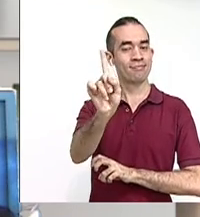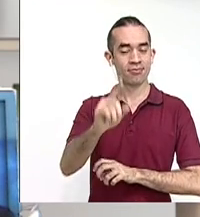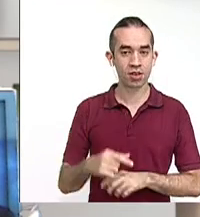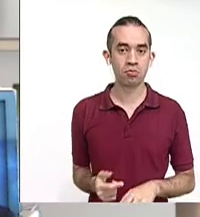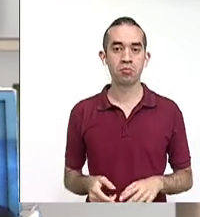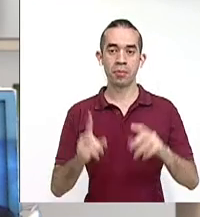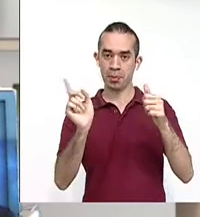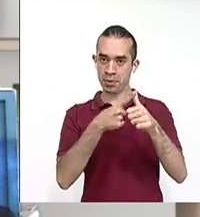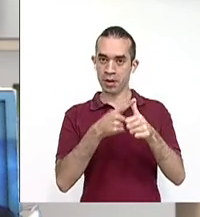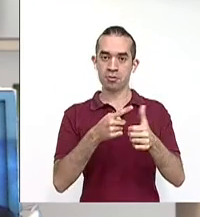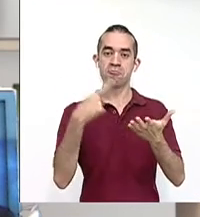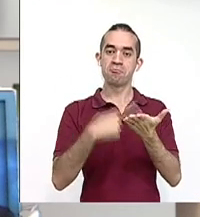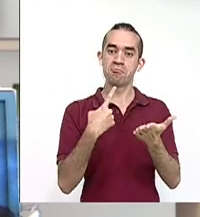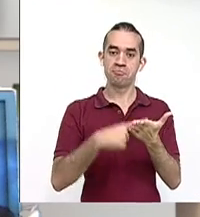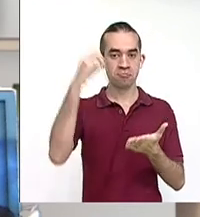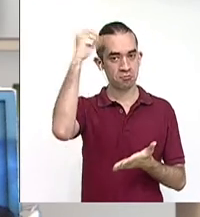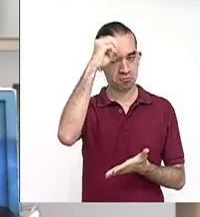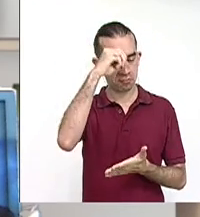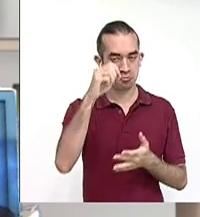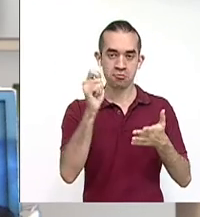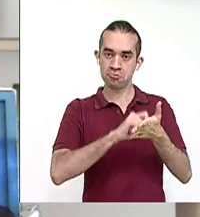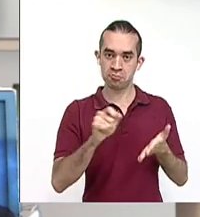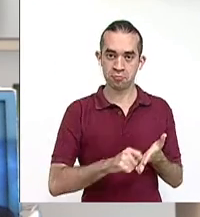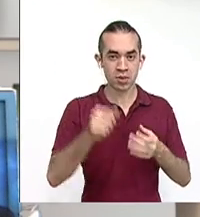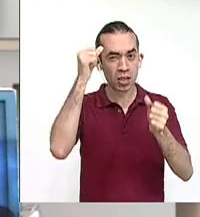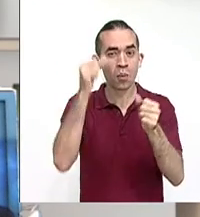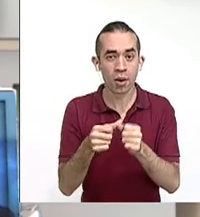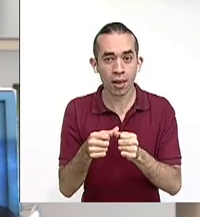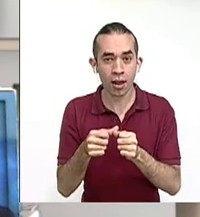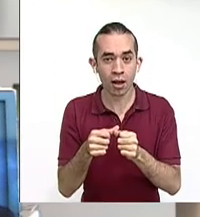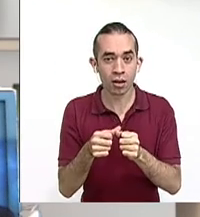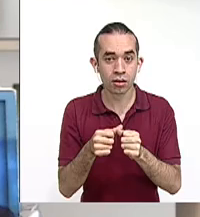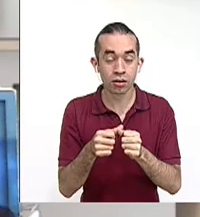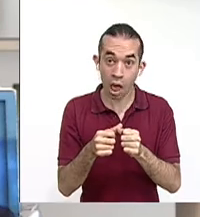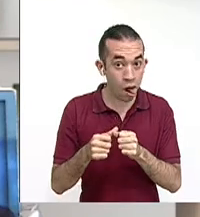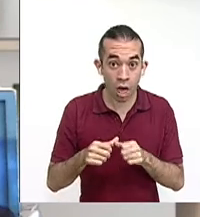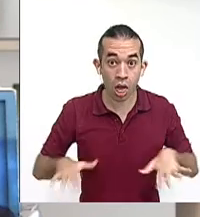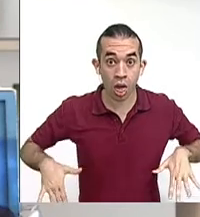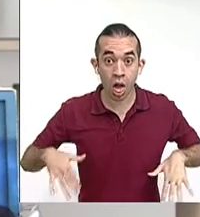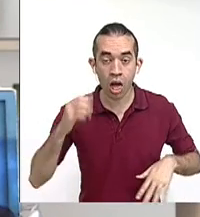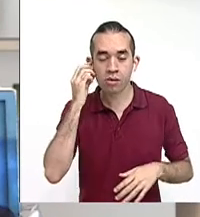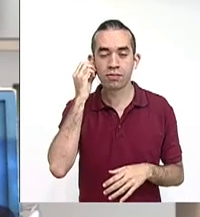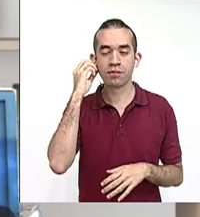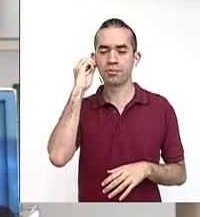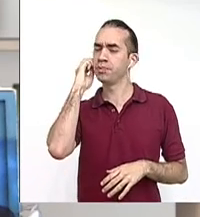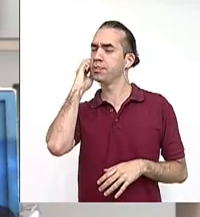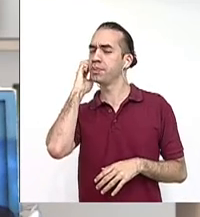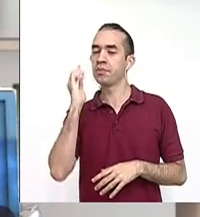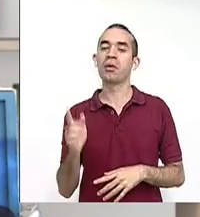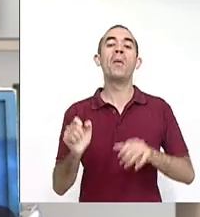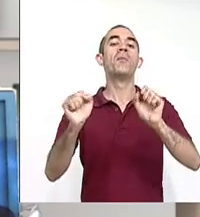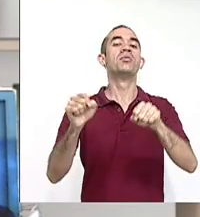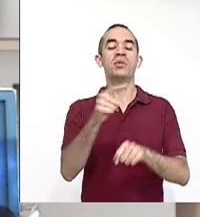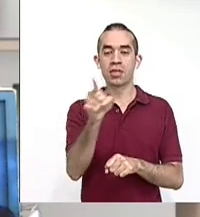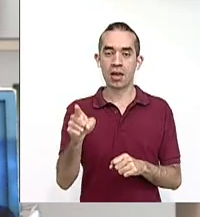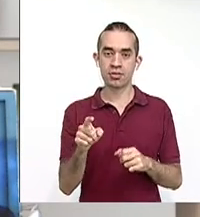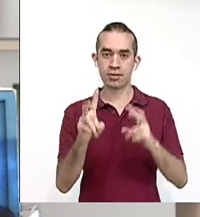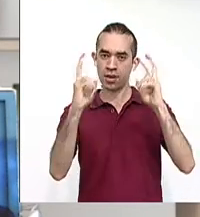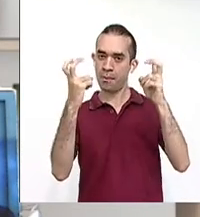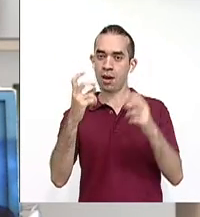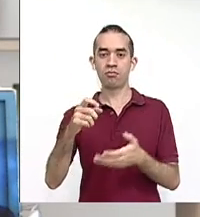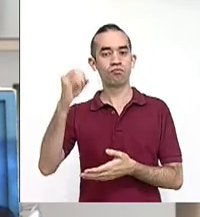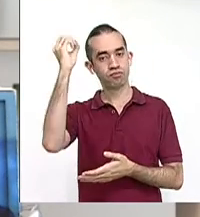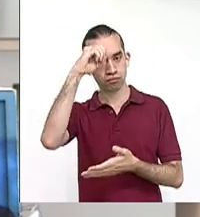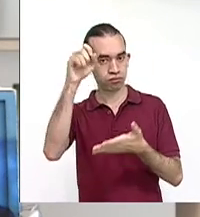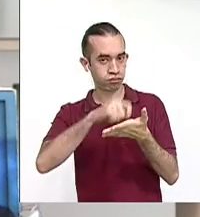lo que era un ensayo, jóvenes? ¿No? ¿No lo recuerdan? Sí, posiblemente ustedes han escuchado ensayo cuando tienen que